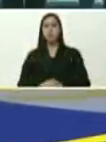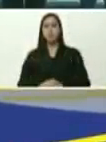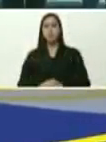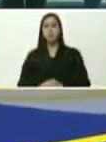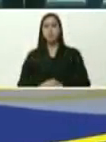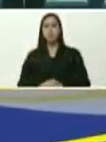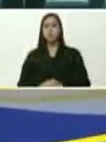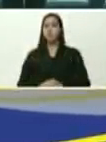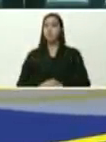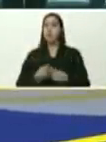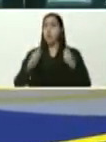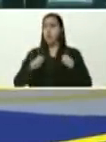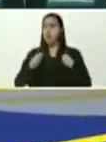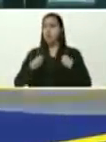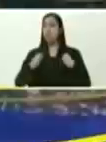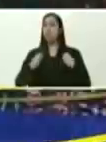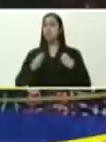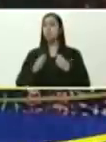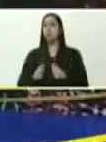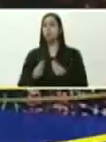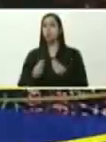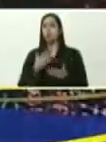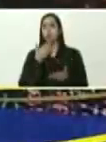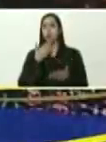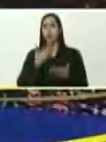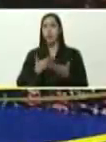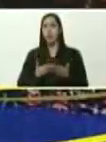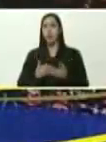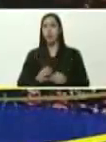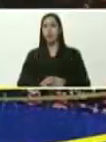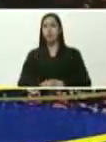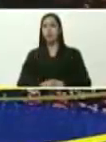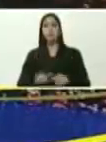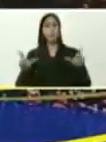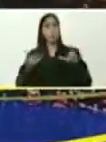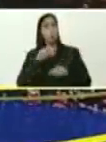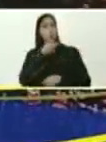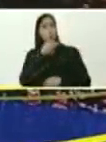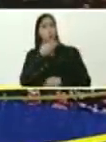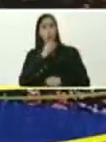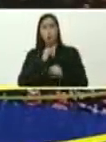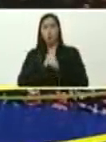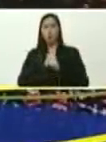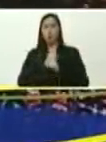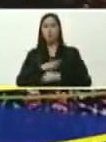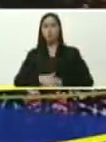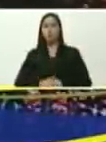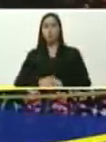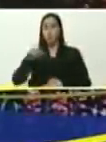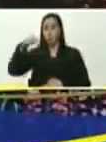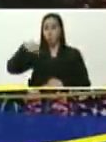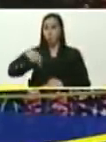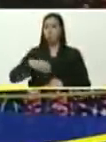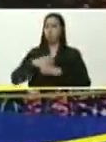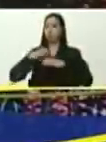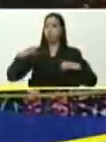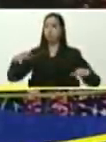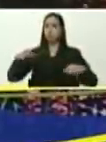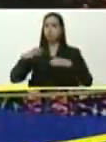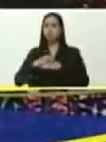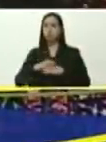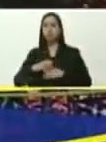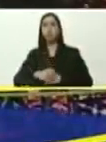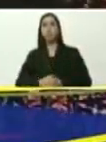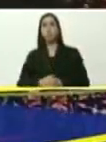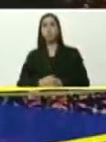y vive, y vive, y vive, gracias, bonito programa, bonita jornada, transporte público, gran misión,